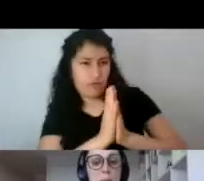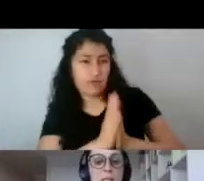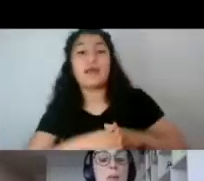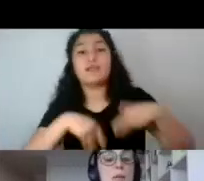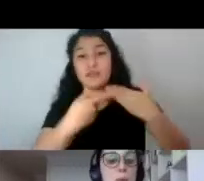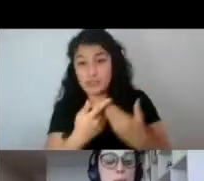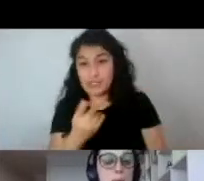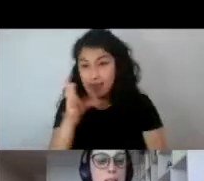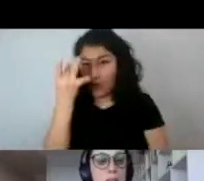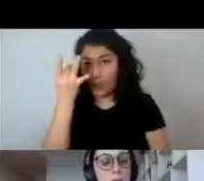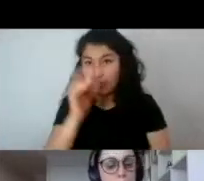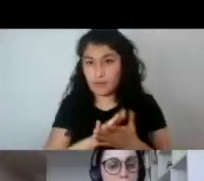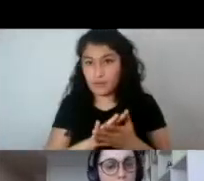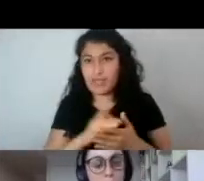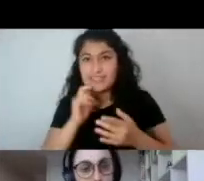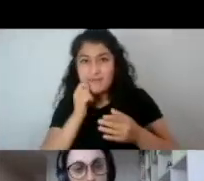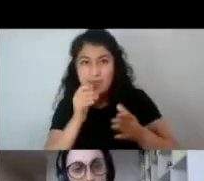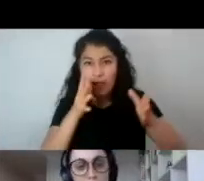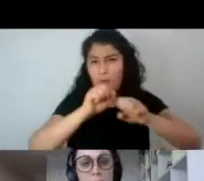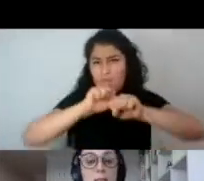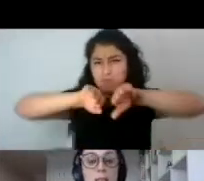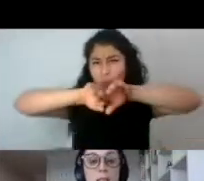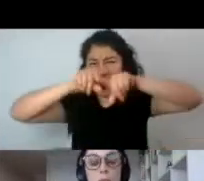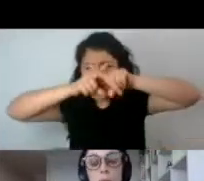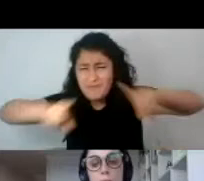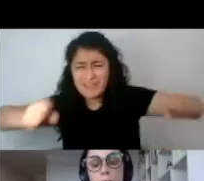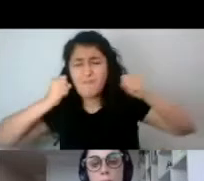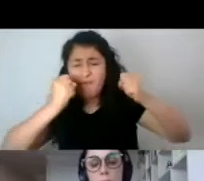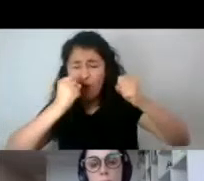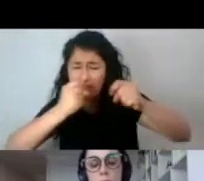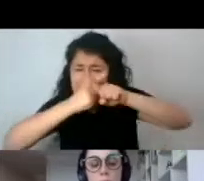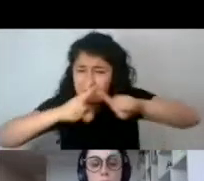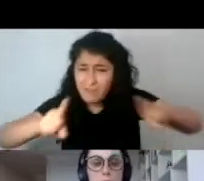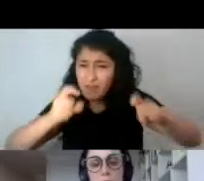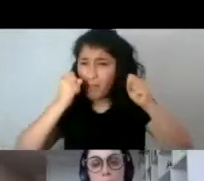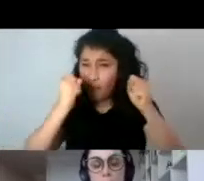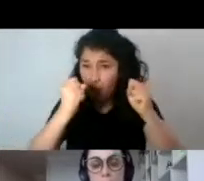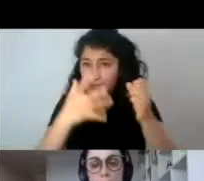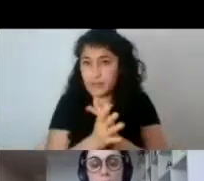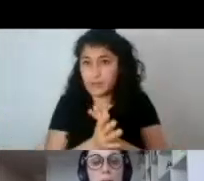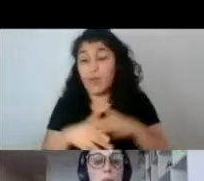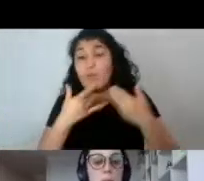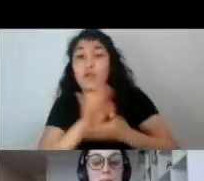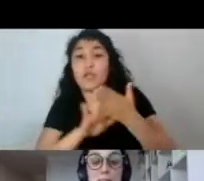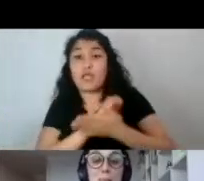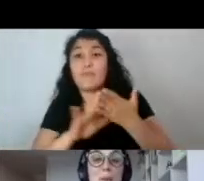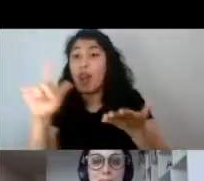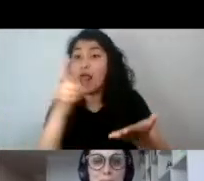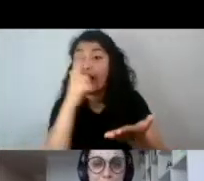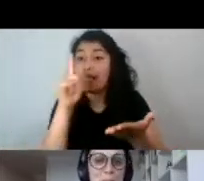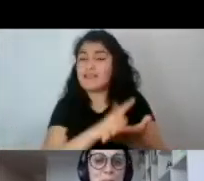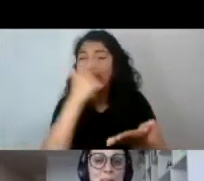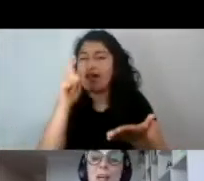pasamos de un imaginario a otro, quizás en la literatura juvenil del siglo XX había mucha princesa en